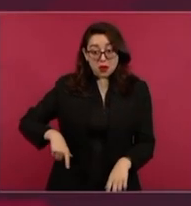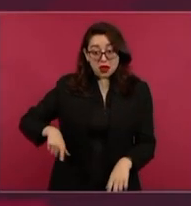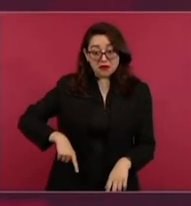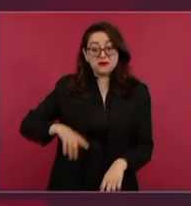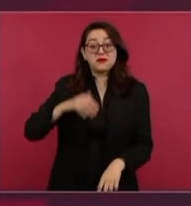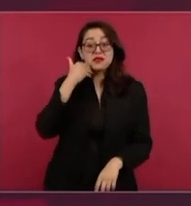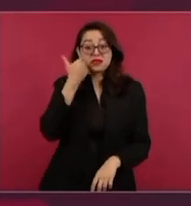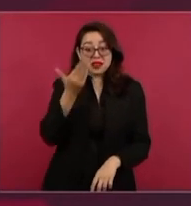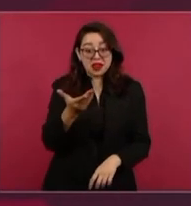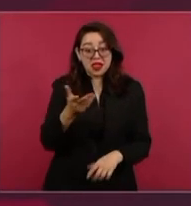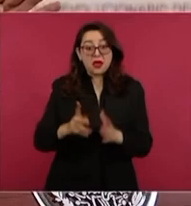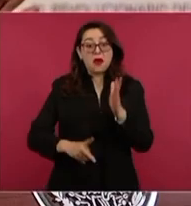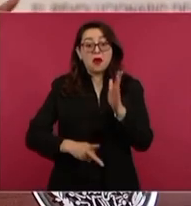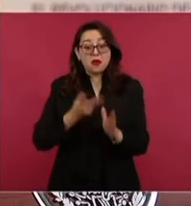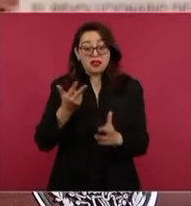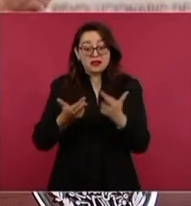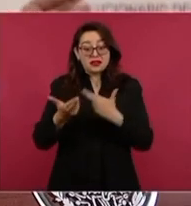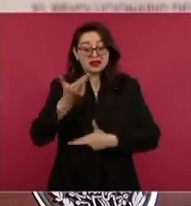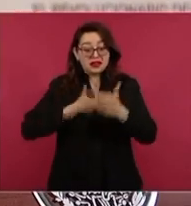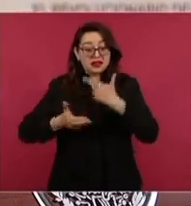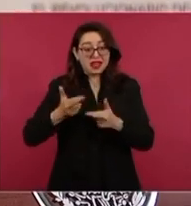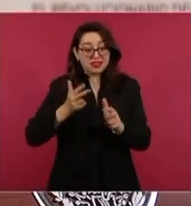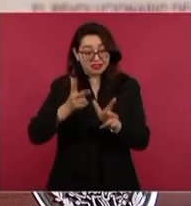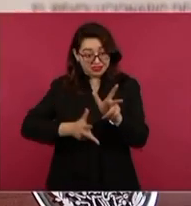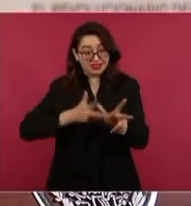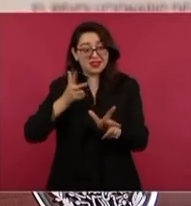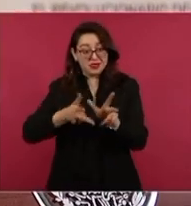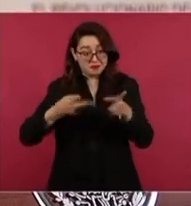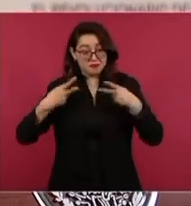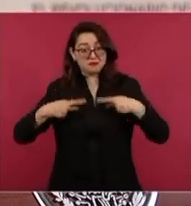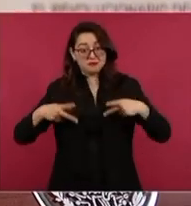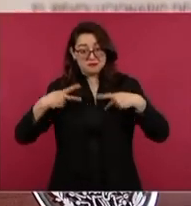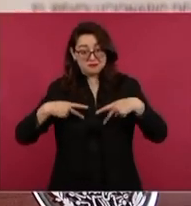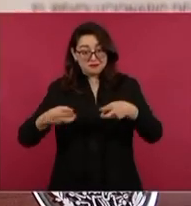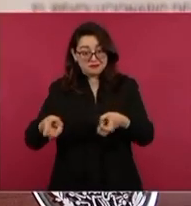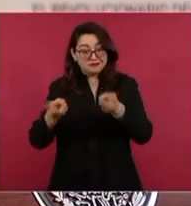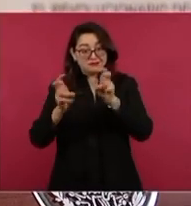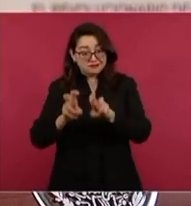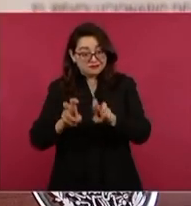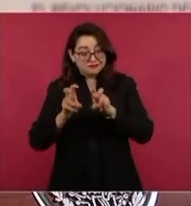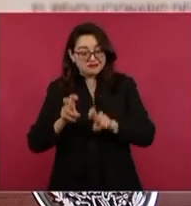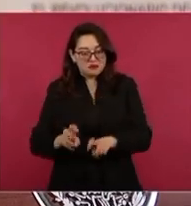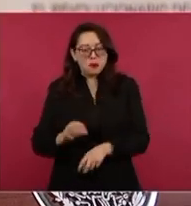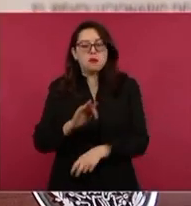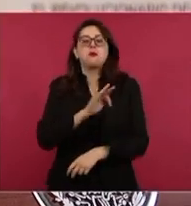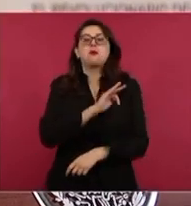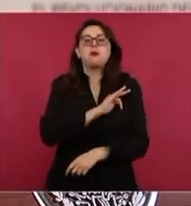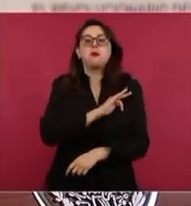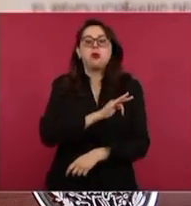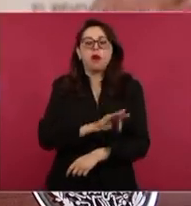A lo mejor nunca imaginaron que